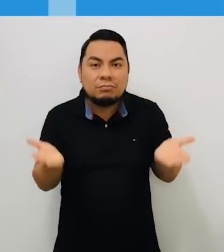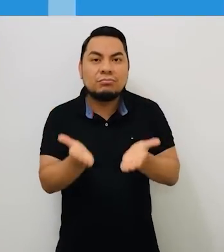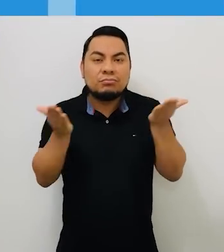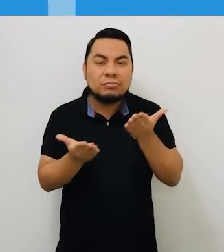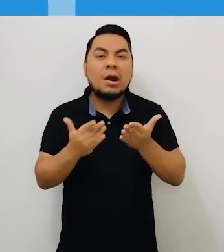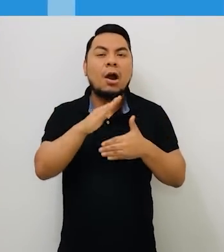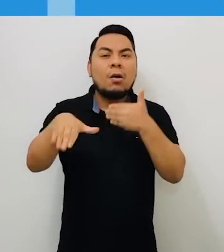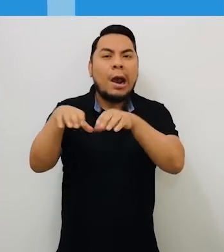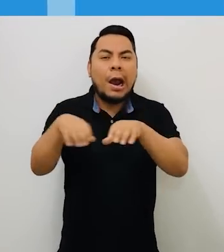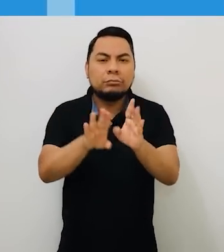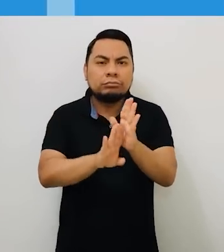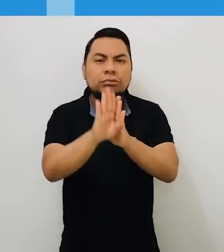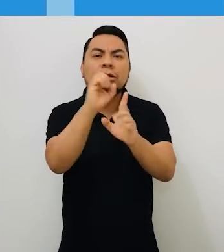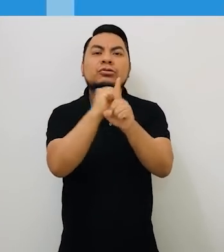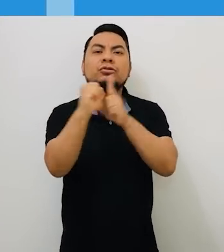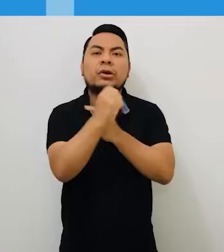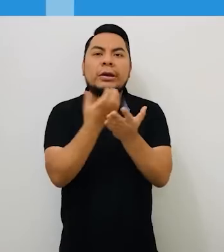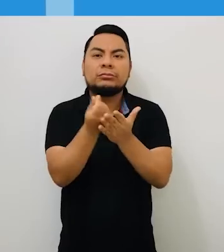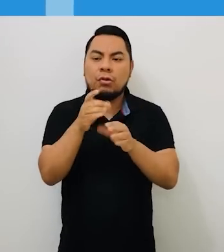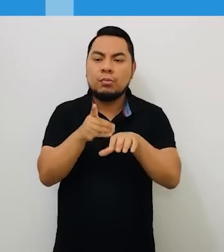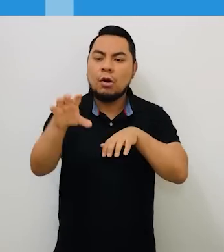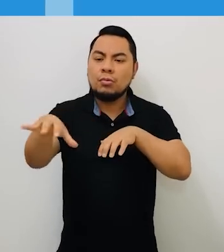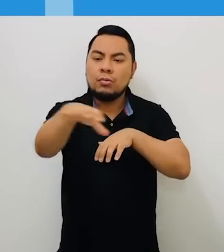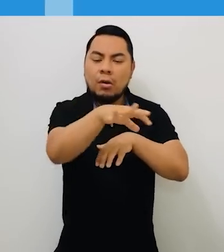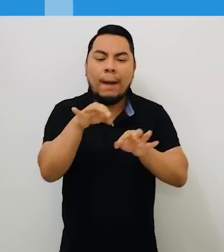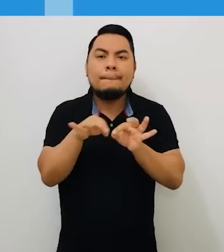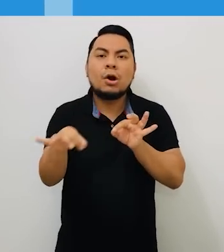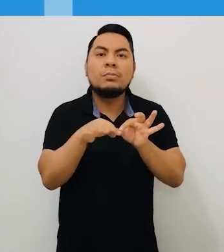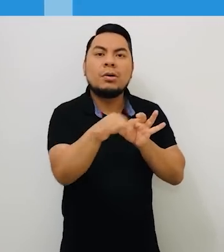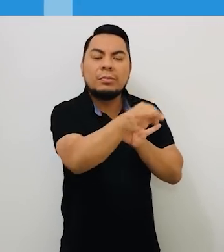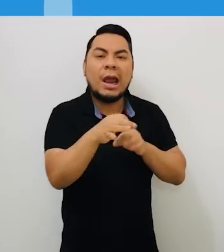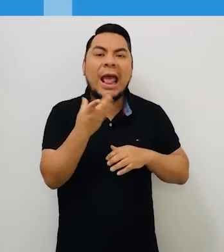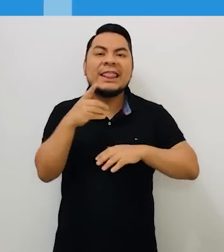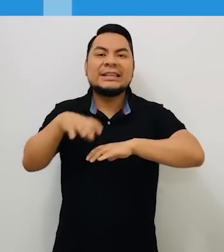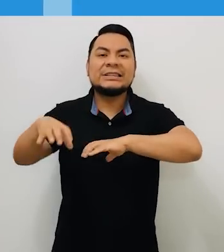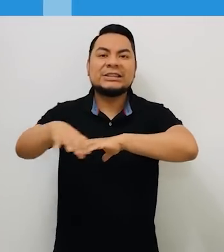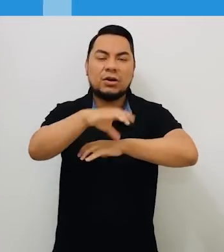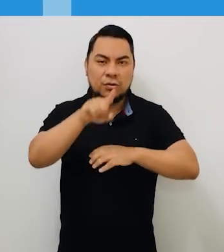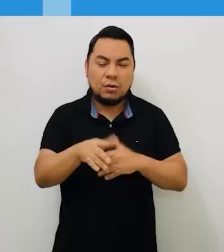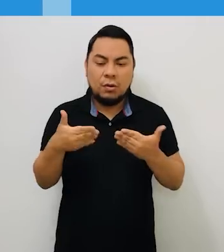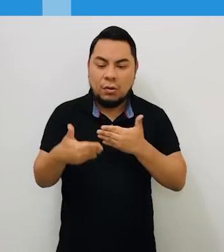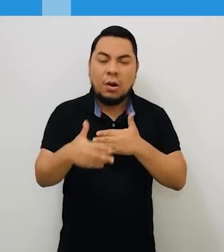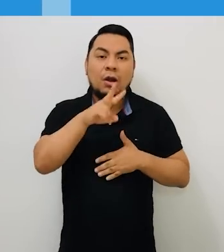responsabilidad de promover el desarrollo socioeconómico de las regiones, las provincias y los distritos durante el